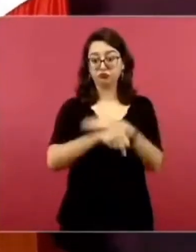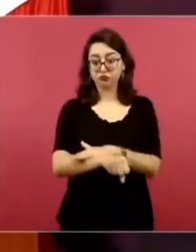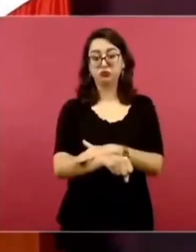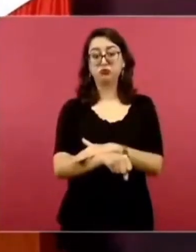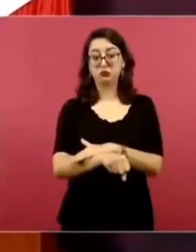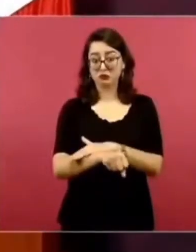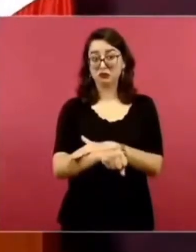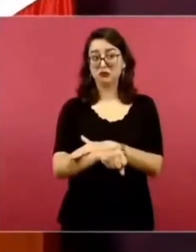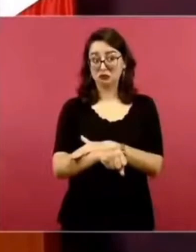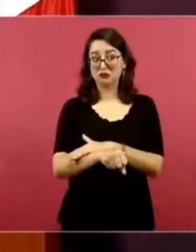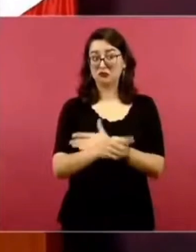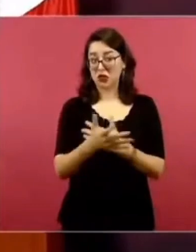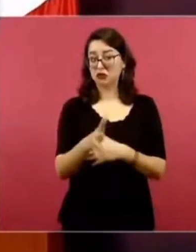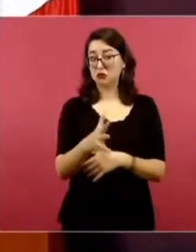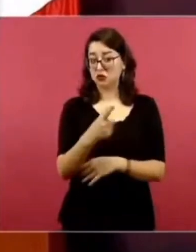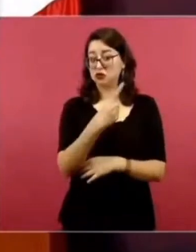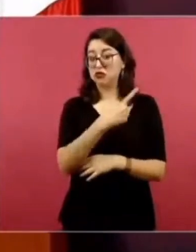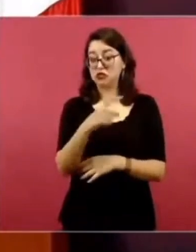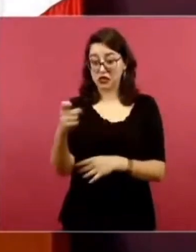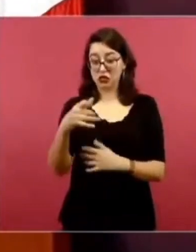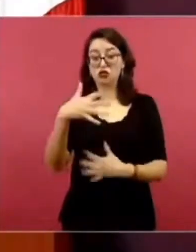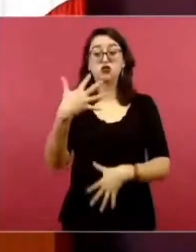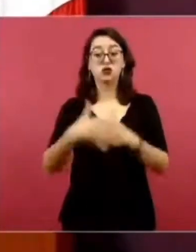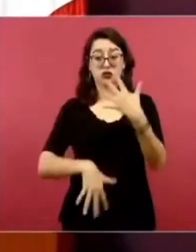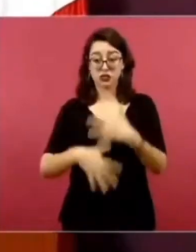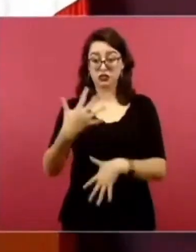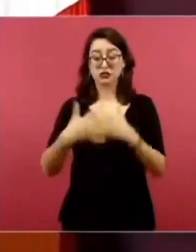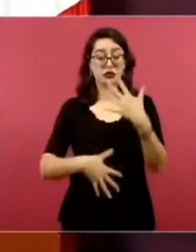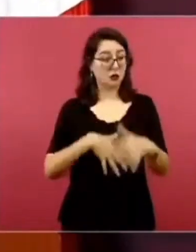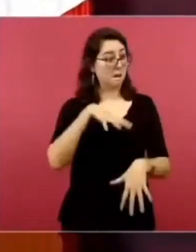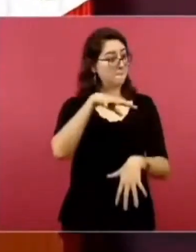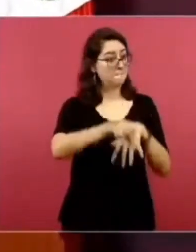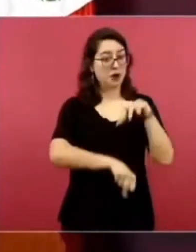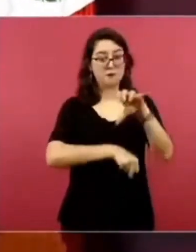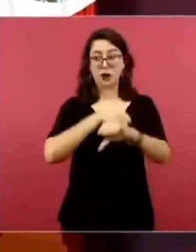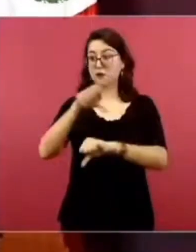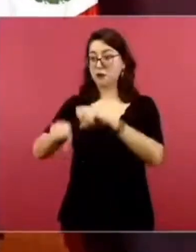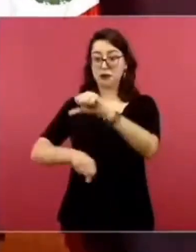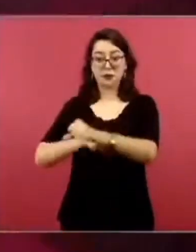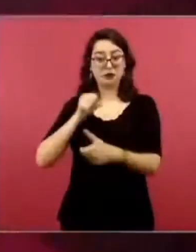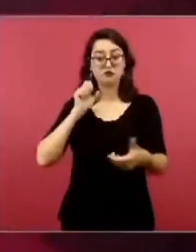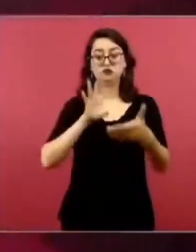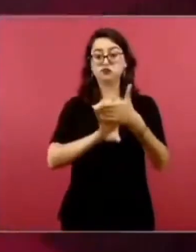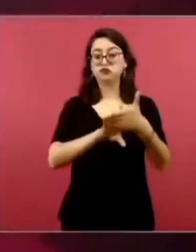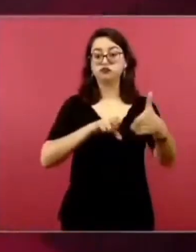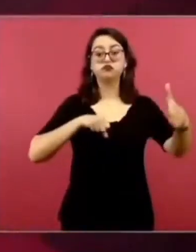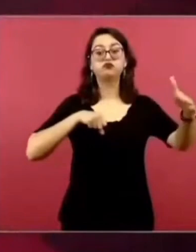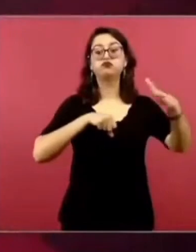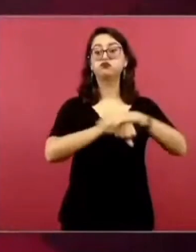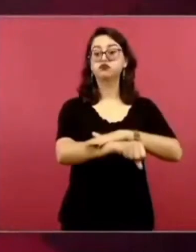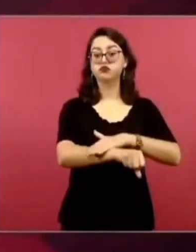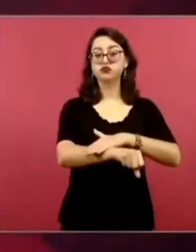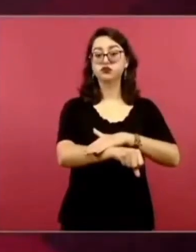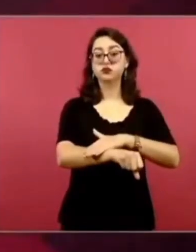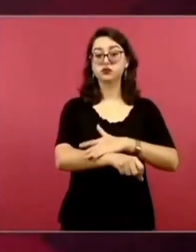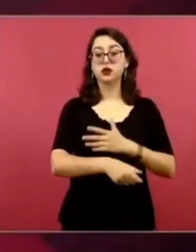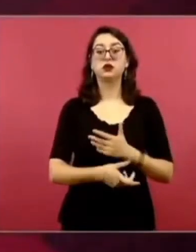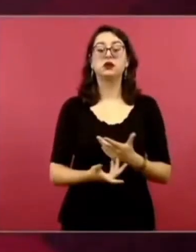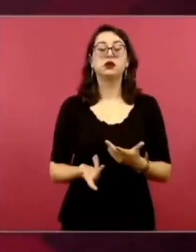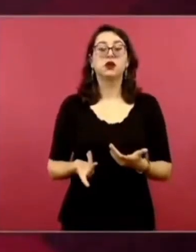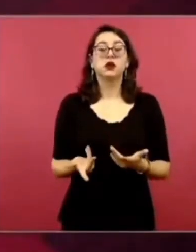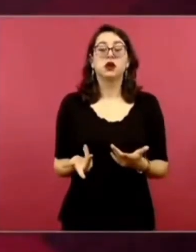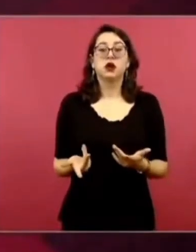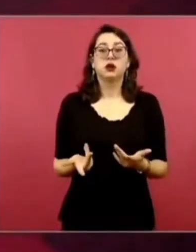detenidos. Y no solo